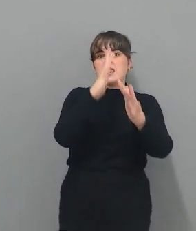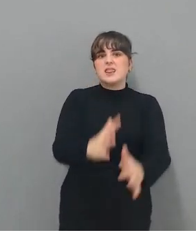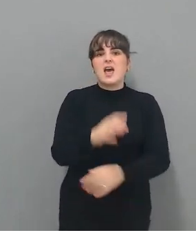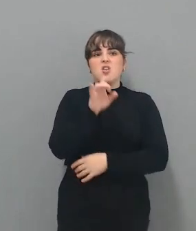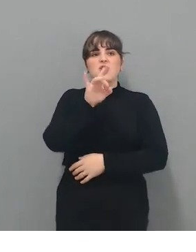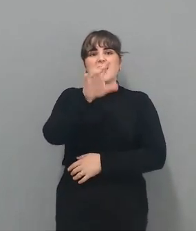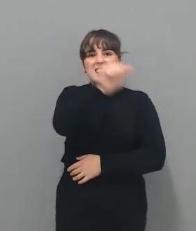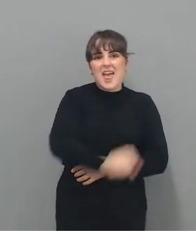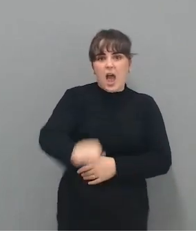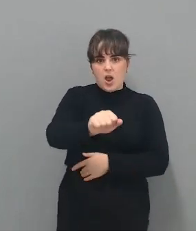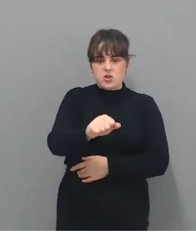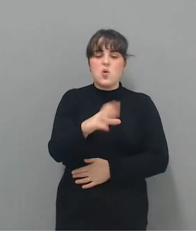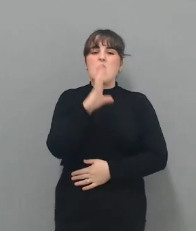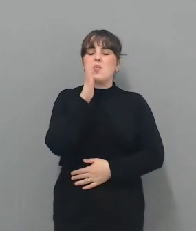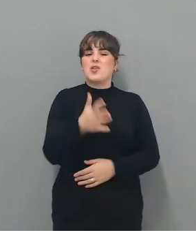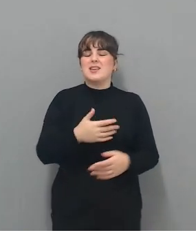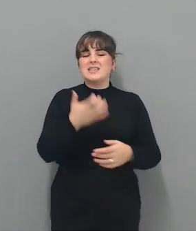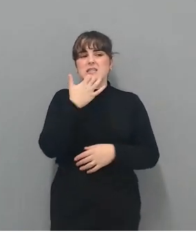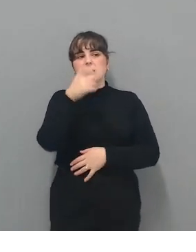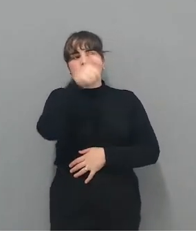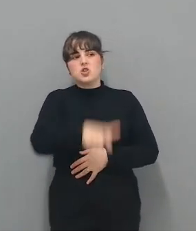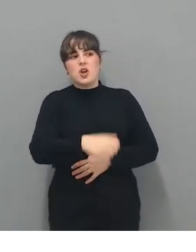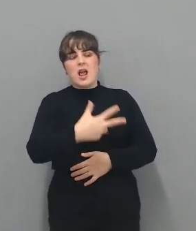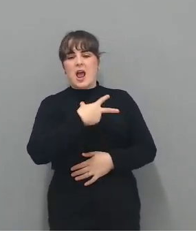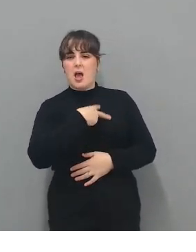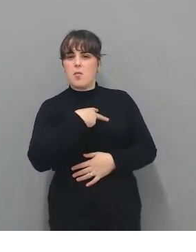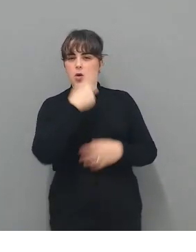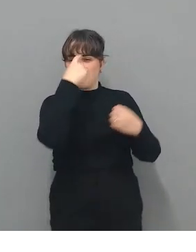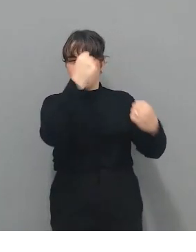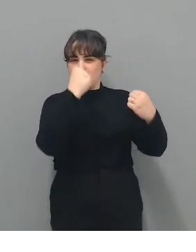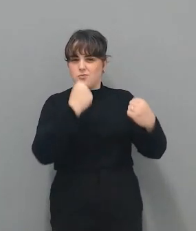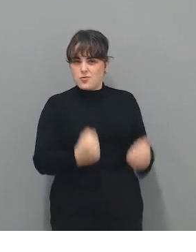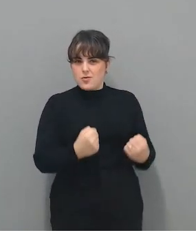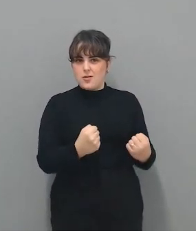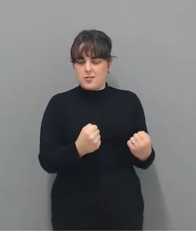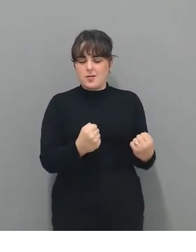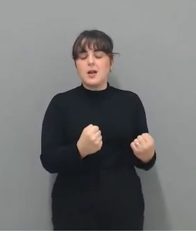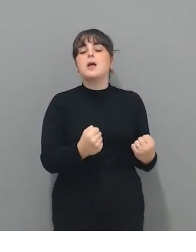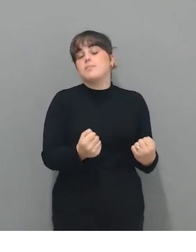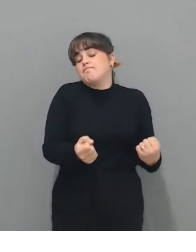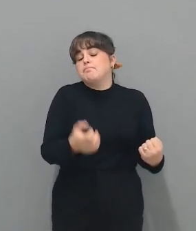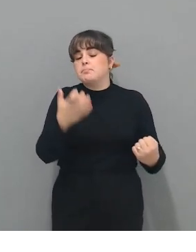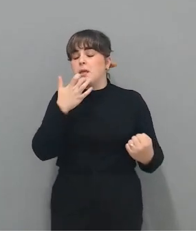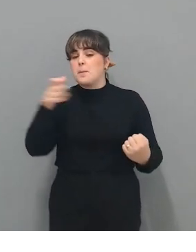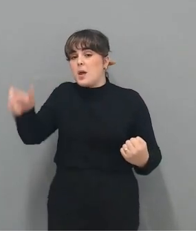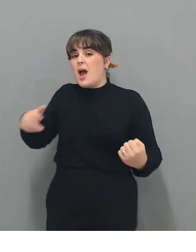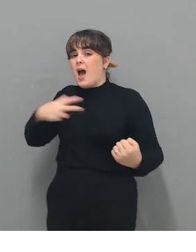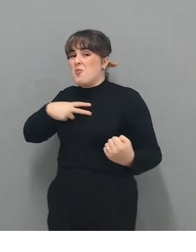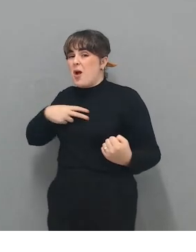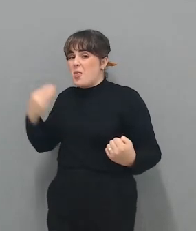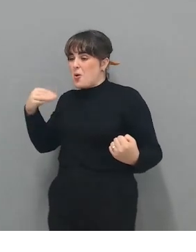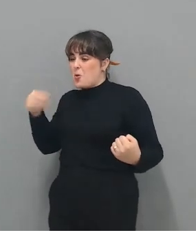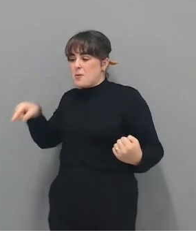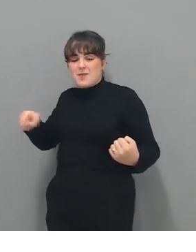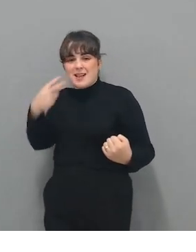un abogado muy experimentado, quizás no lo tiene. Efectivamente, un abogado joven, pero lo que el abogado joven tiene,